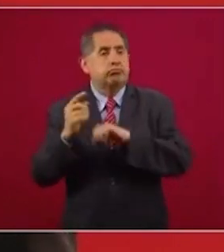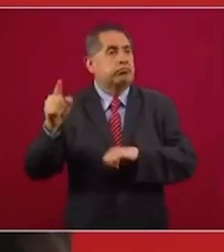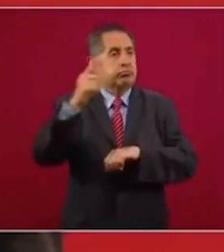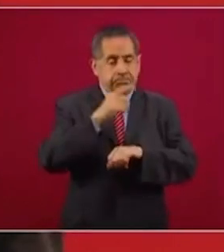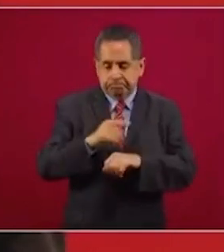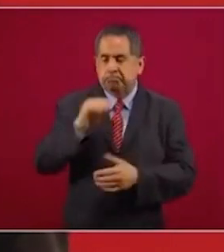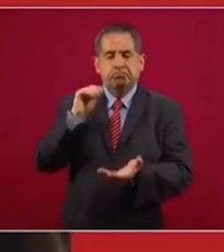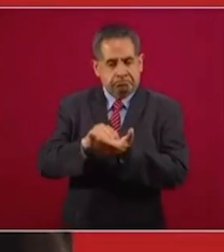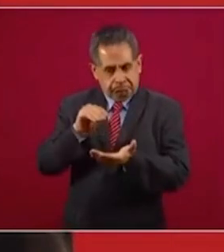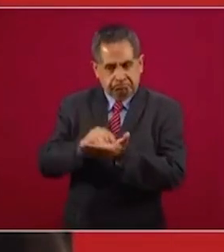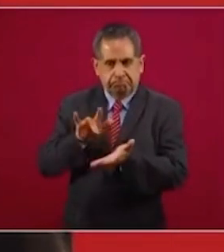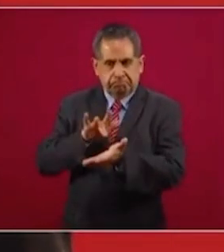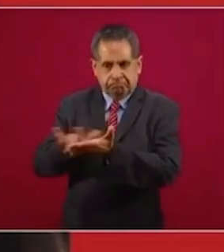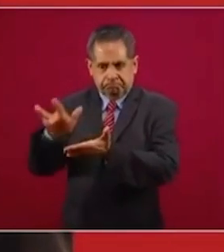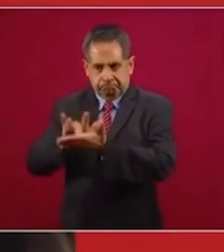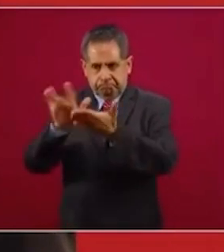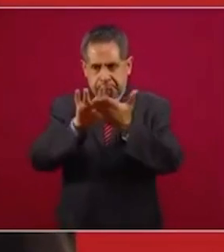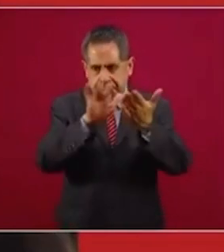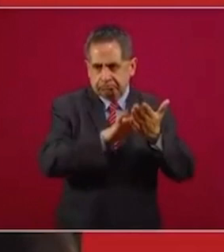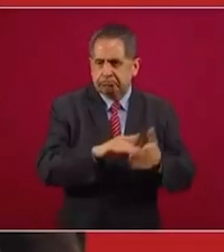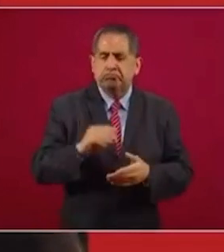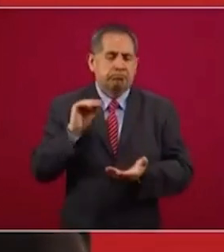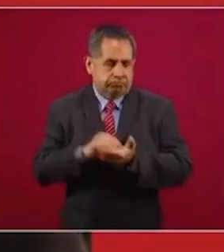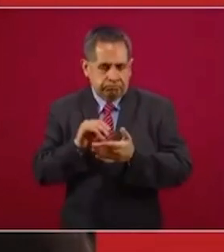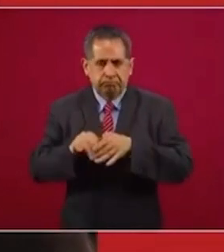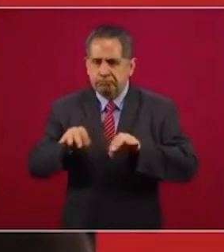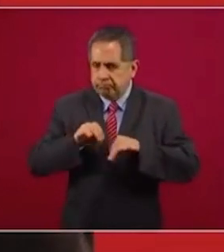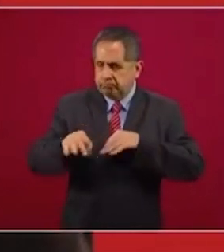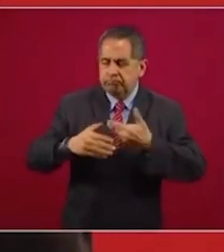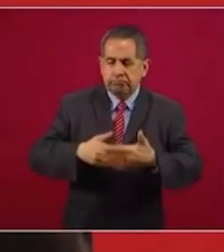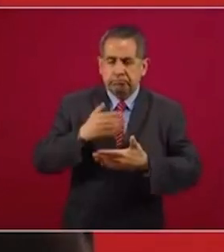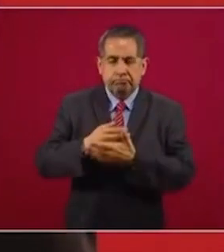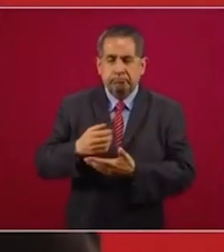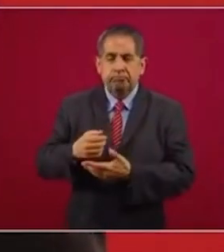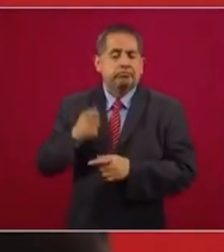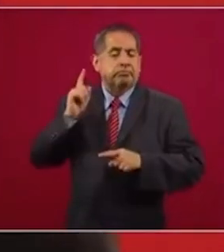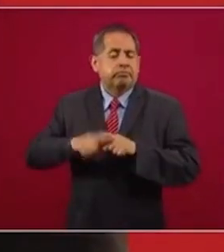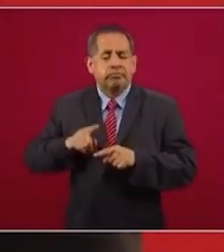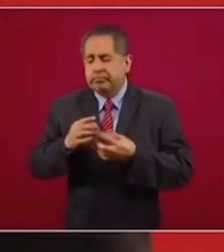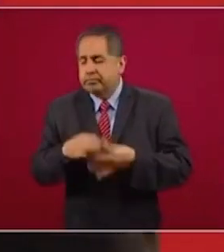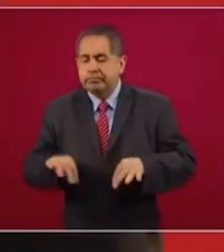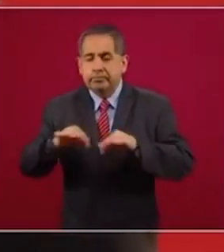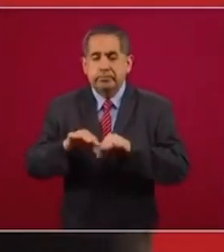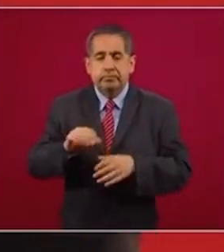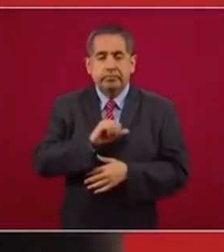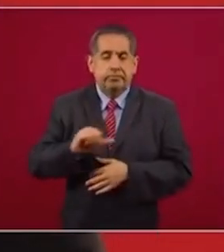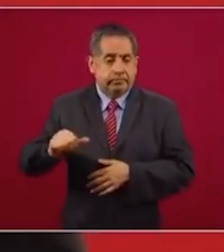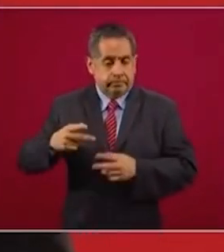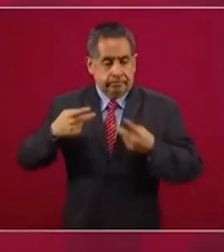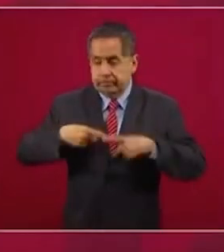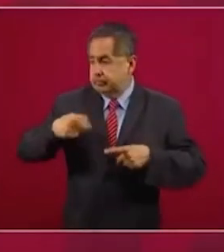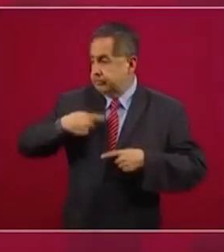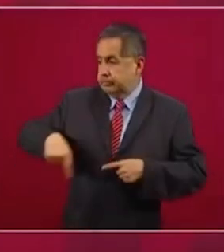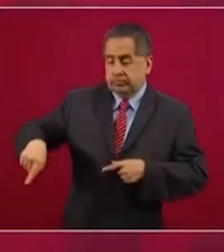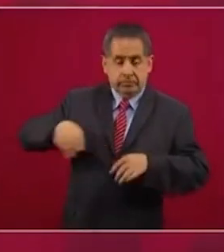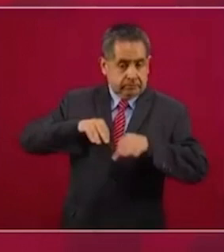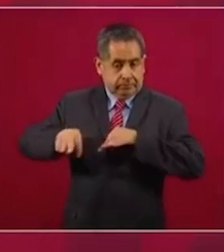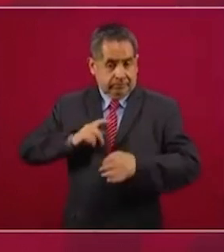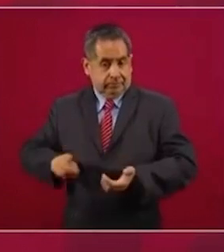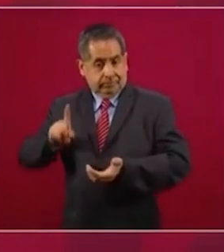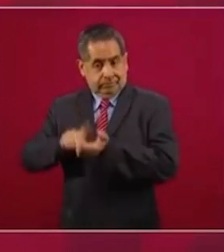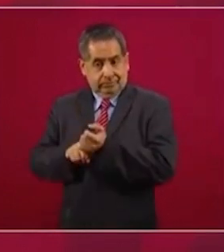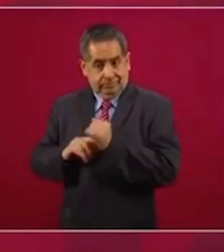y seguimos trabajando, haciendo con el recurso más valioso que tiene el Instituto, que es su capital humano,